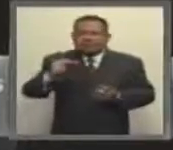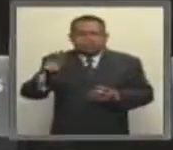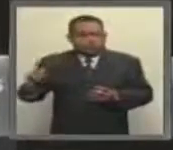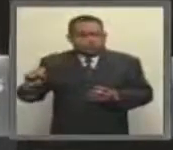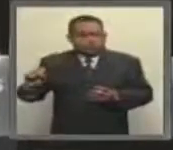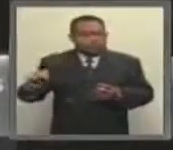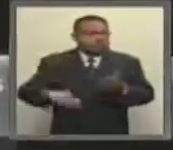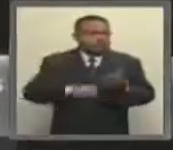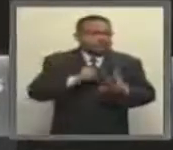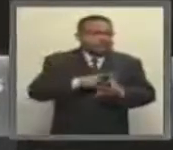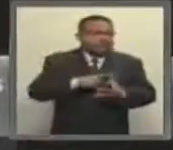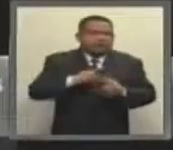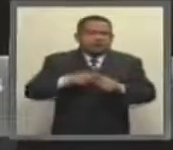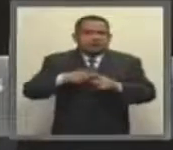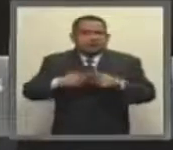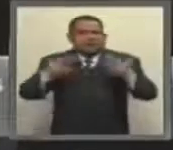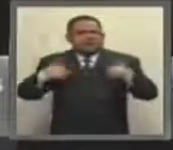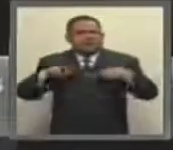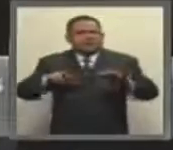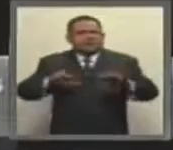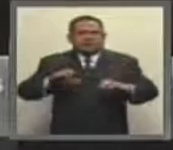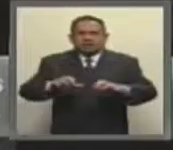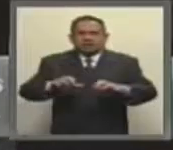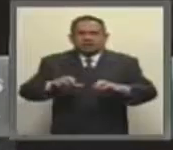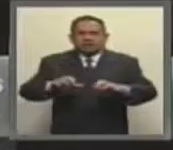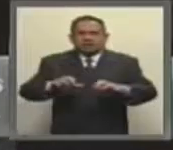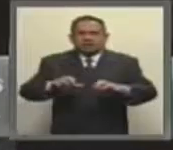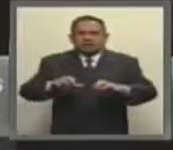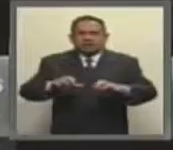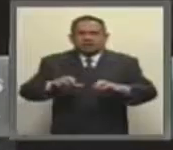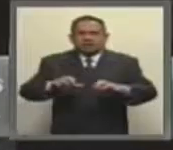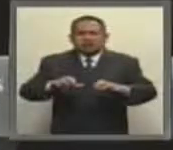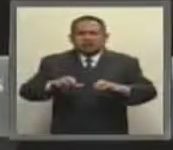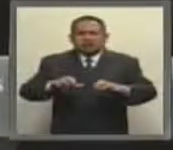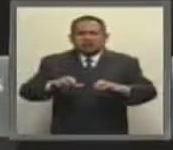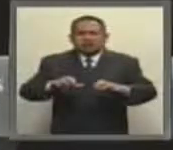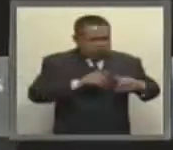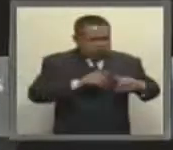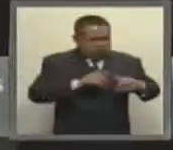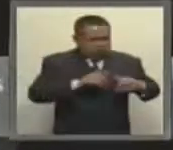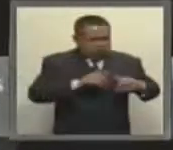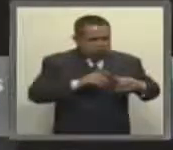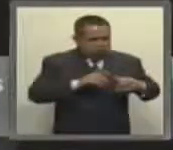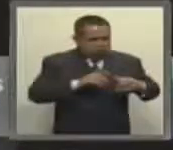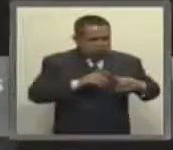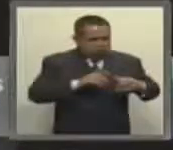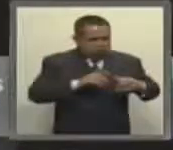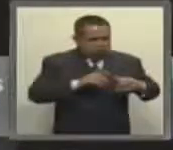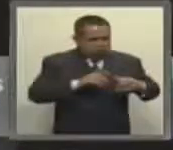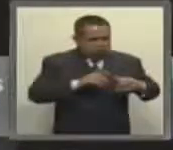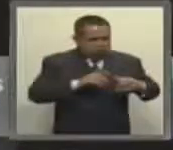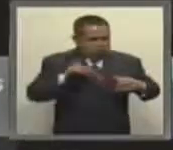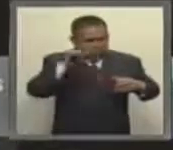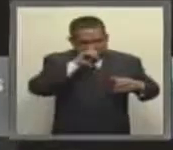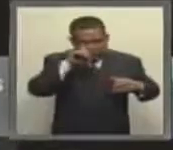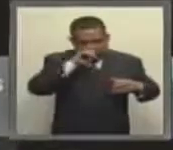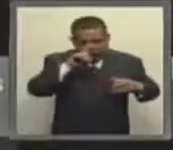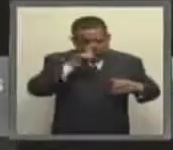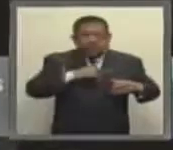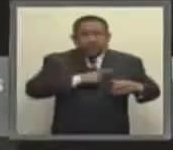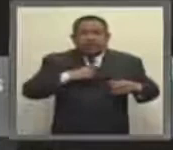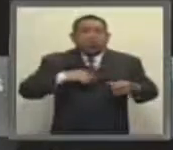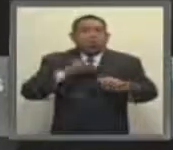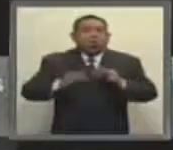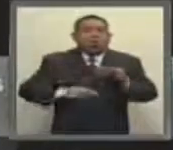Social y los representantes de las organizaciones de los trabajadores, para ser integrantes del Consejo, deben